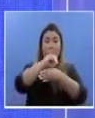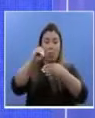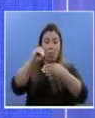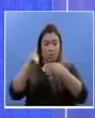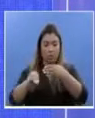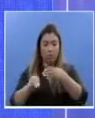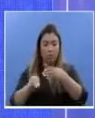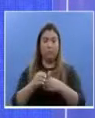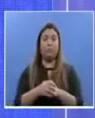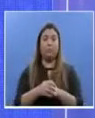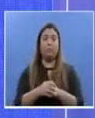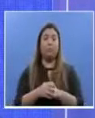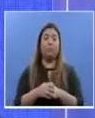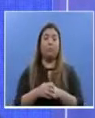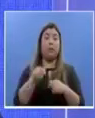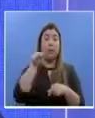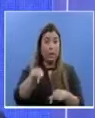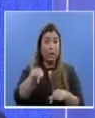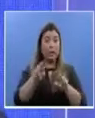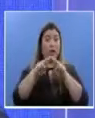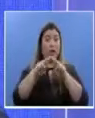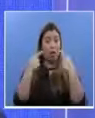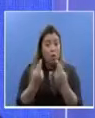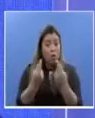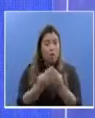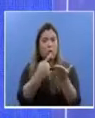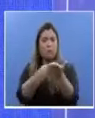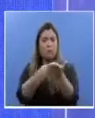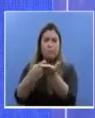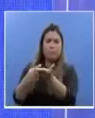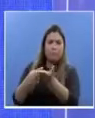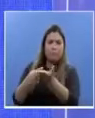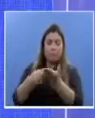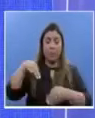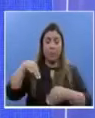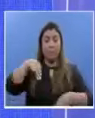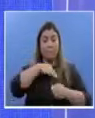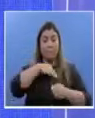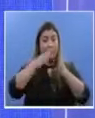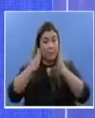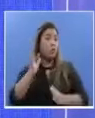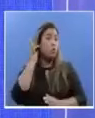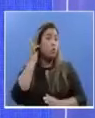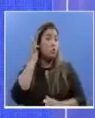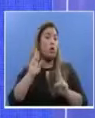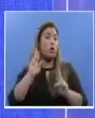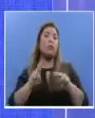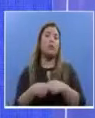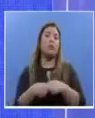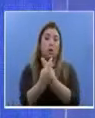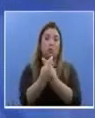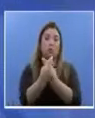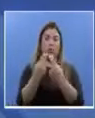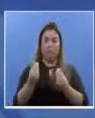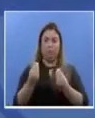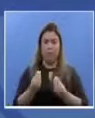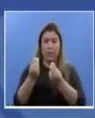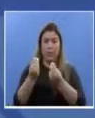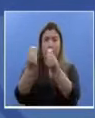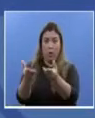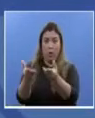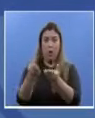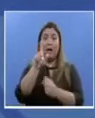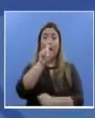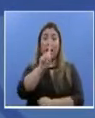En esta reunión, la señora Ministra de Salud le hizo entrega de 15.000